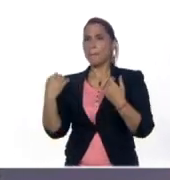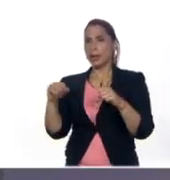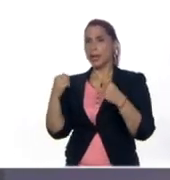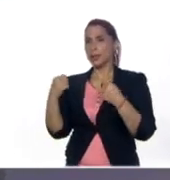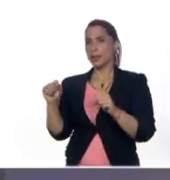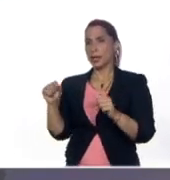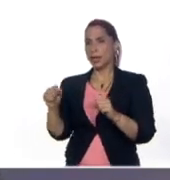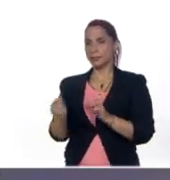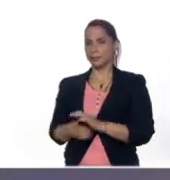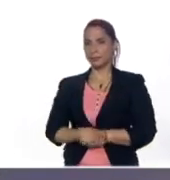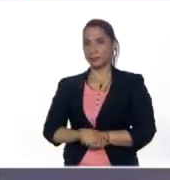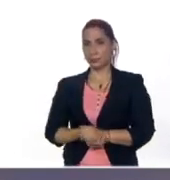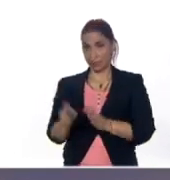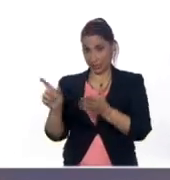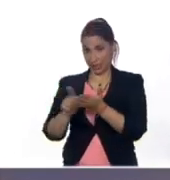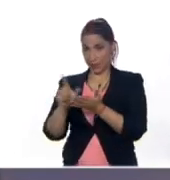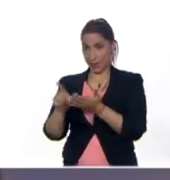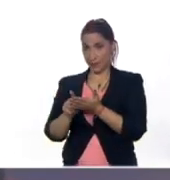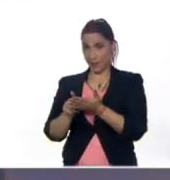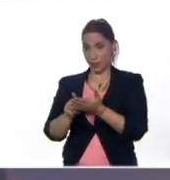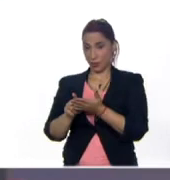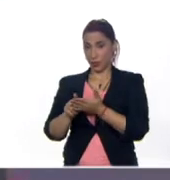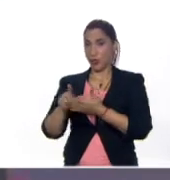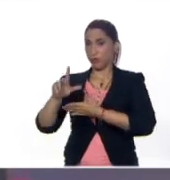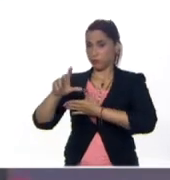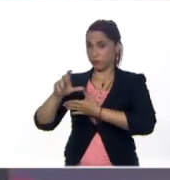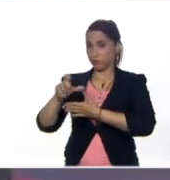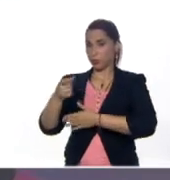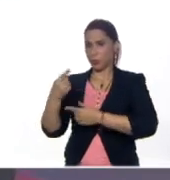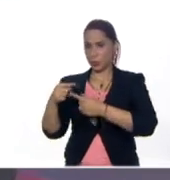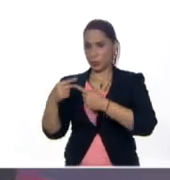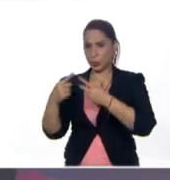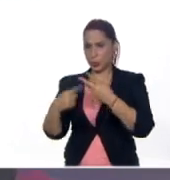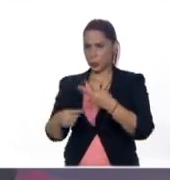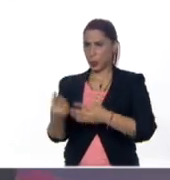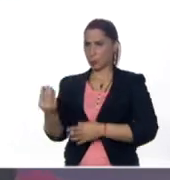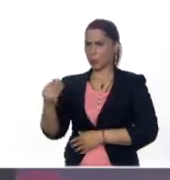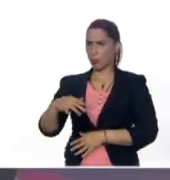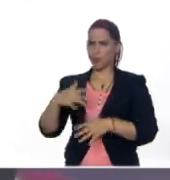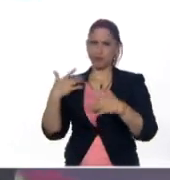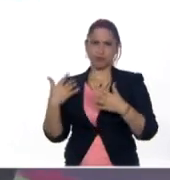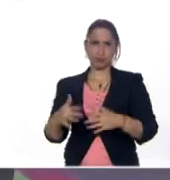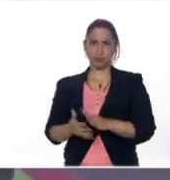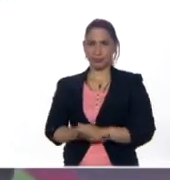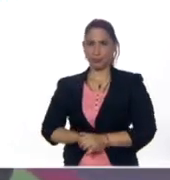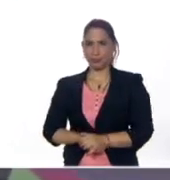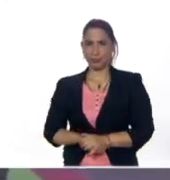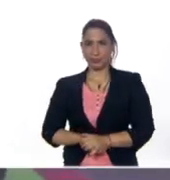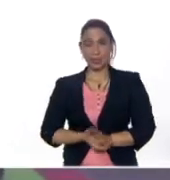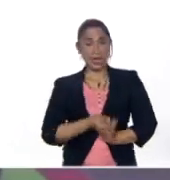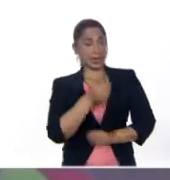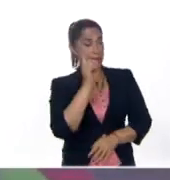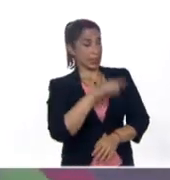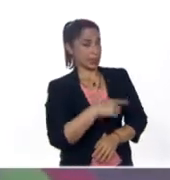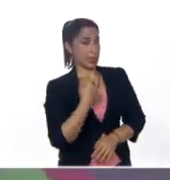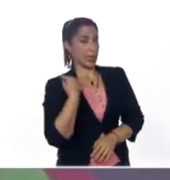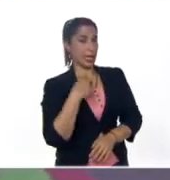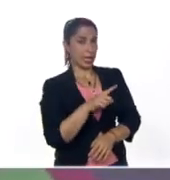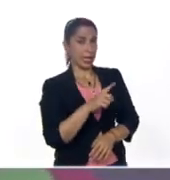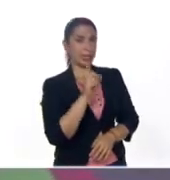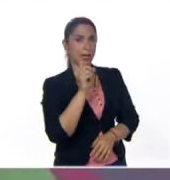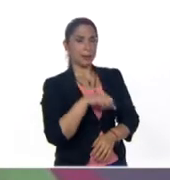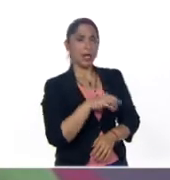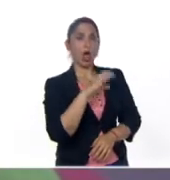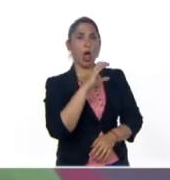trabalenguas en casa con los libros de la colección, que tiene varios, no tiene este solamente, tiene varios trabalenguas allí. Sí, también tenemos las